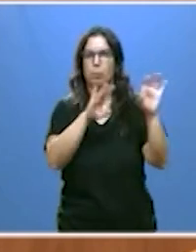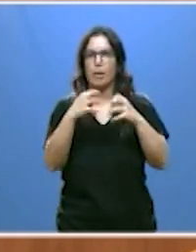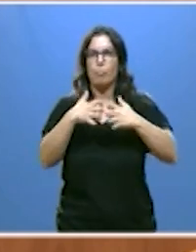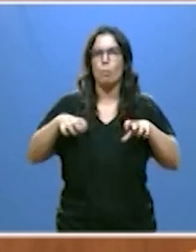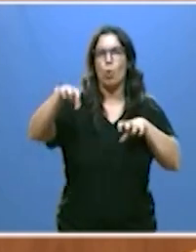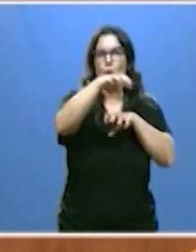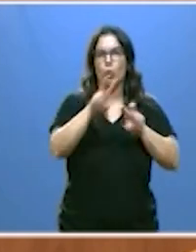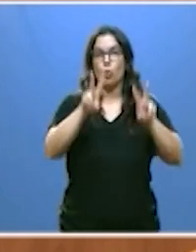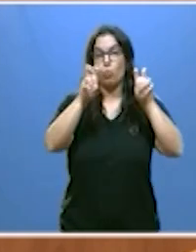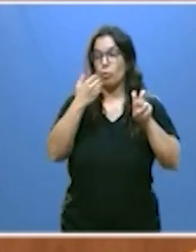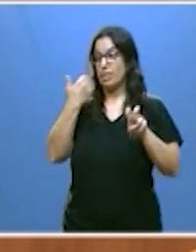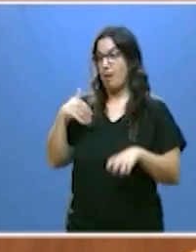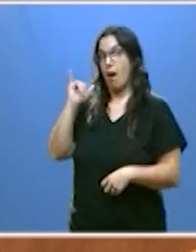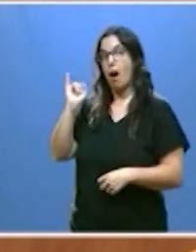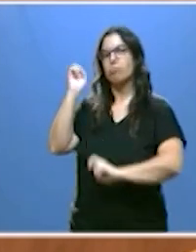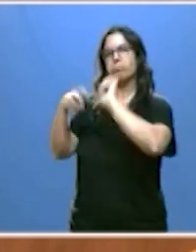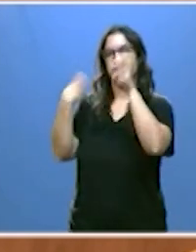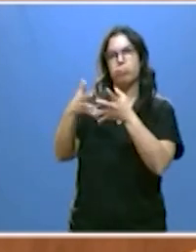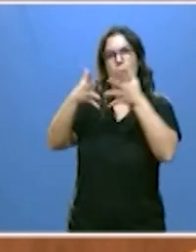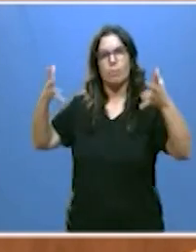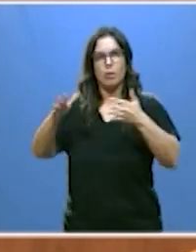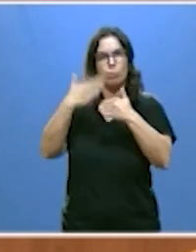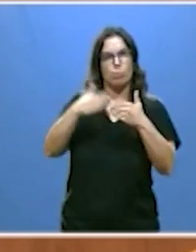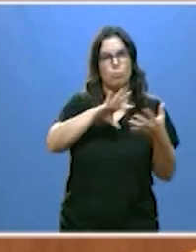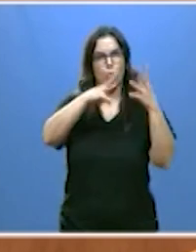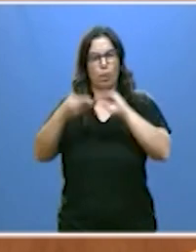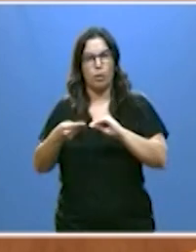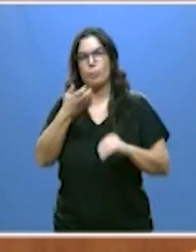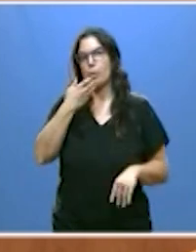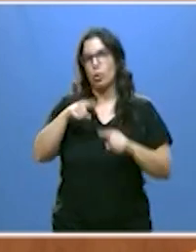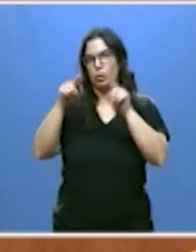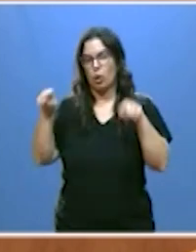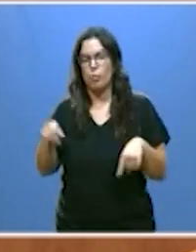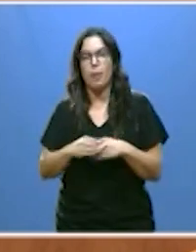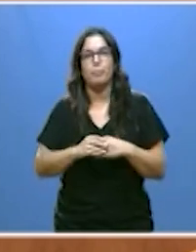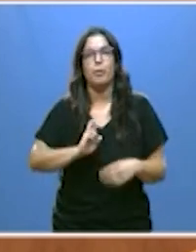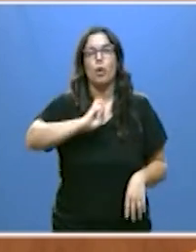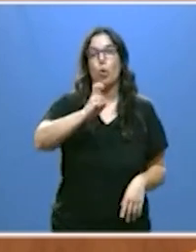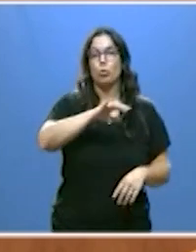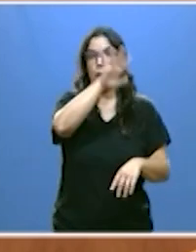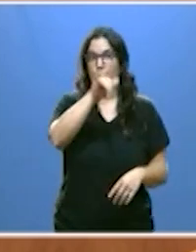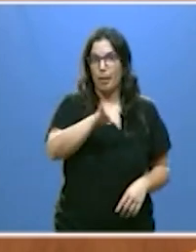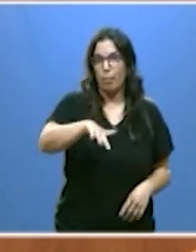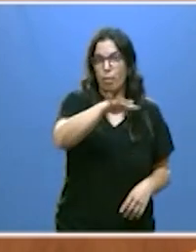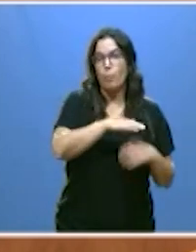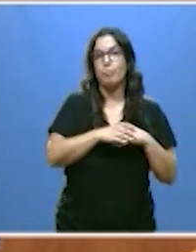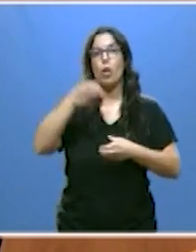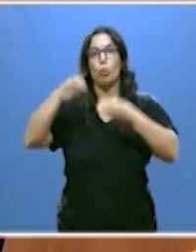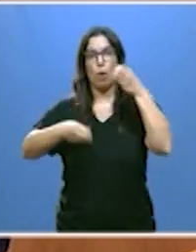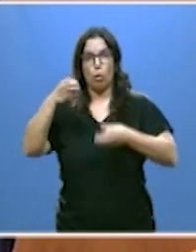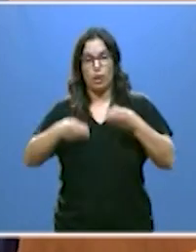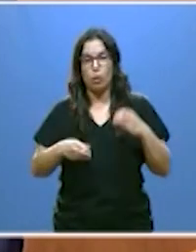modernización de los existentes Bernuide Porreros en Segovia El Vallo en El Bierzo Ciudad Rodrigo en